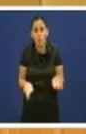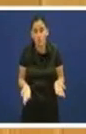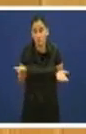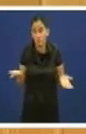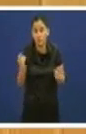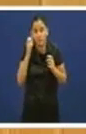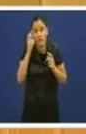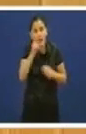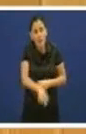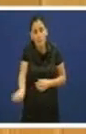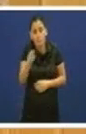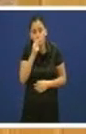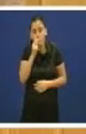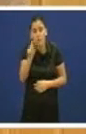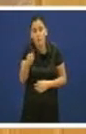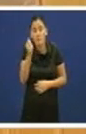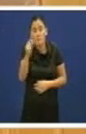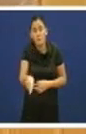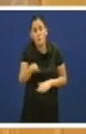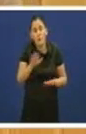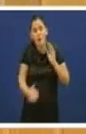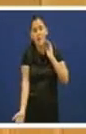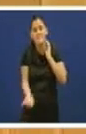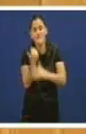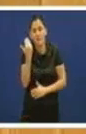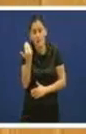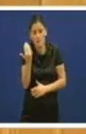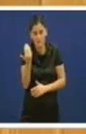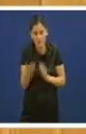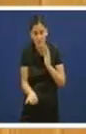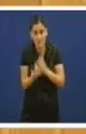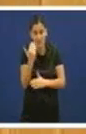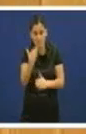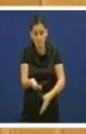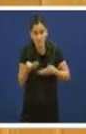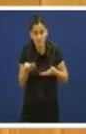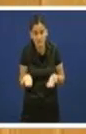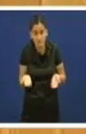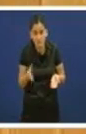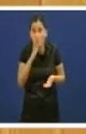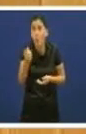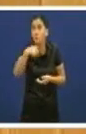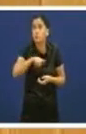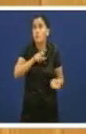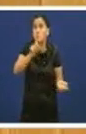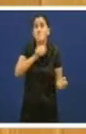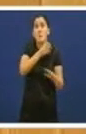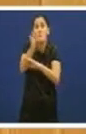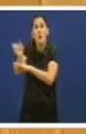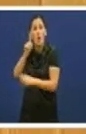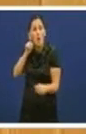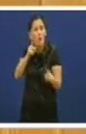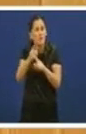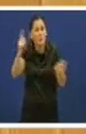vale enviar un faz cando en todas esas peregrinases que facemos por aí afora para promocionarse de vez en cando se